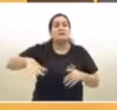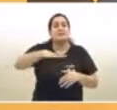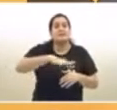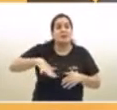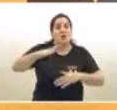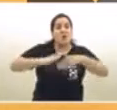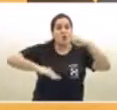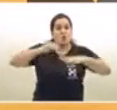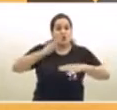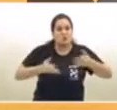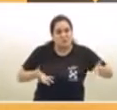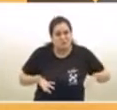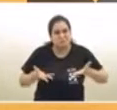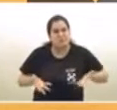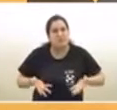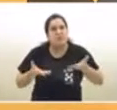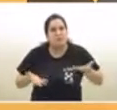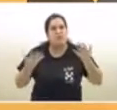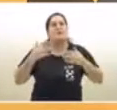posible y que genere puestos de trabajo.